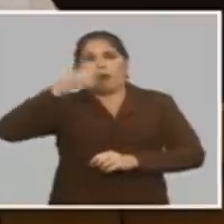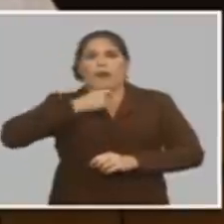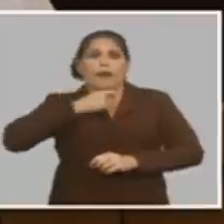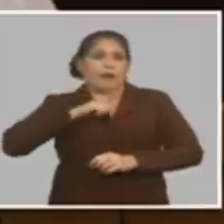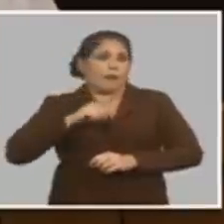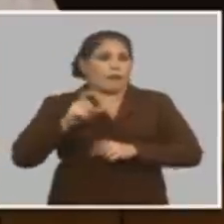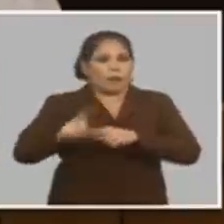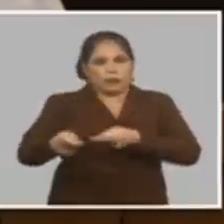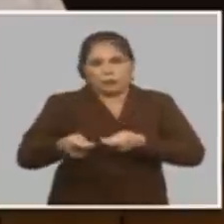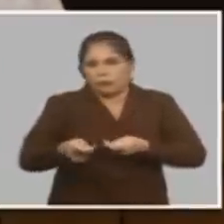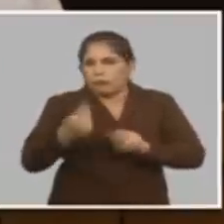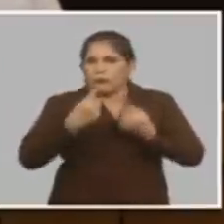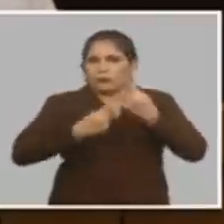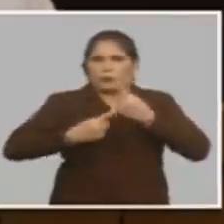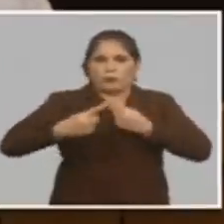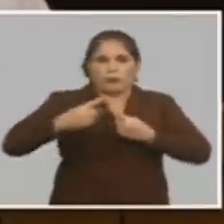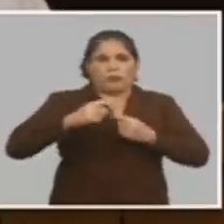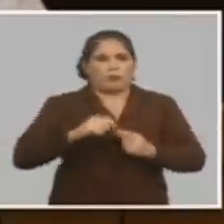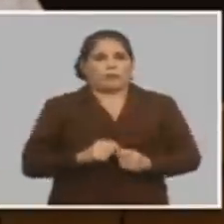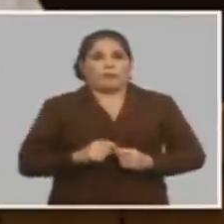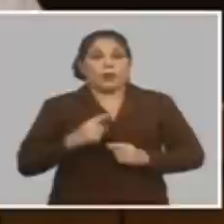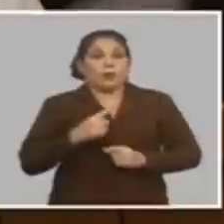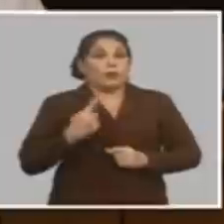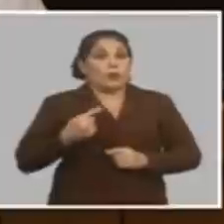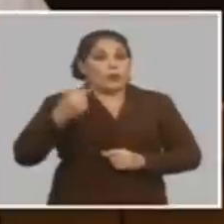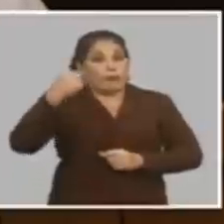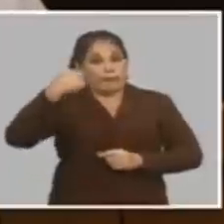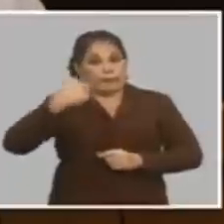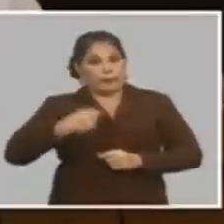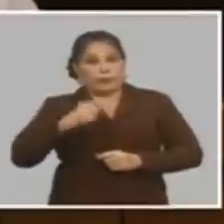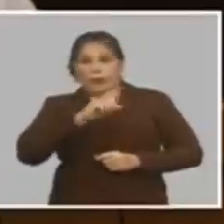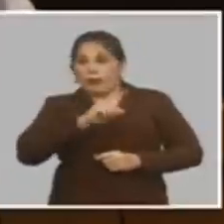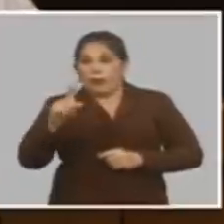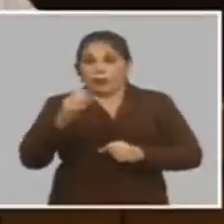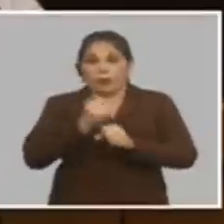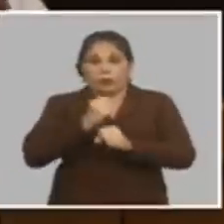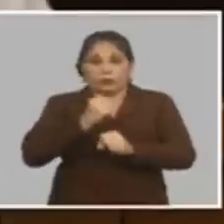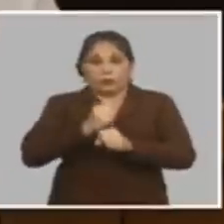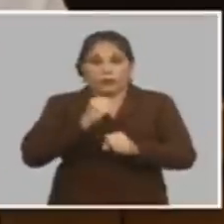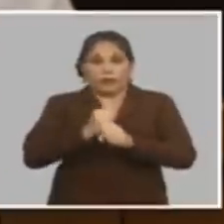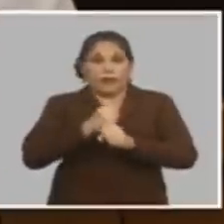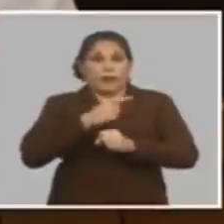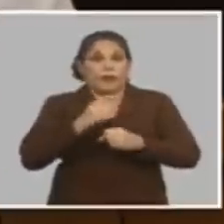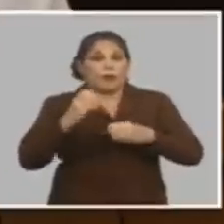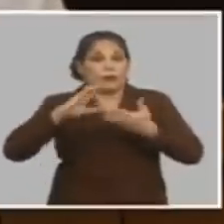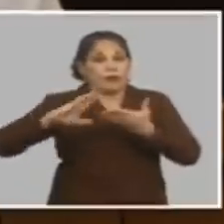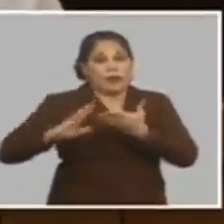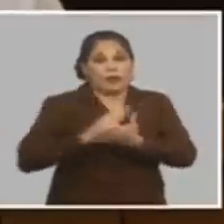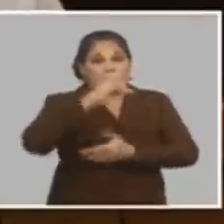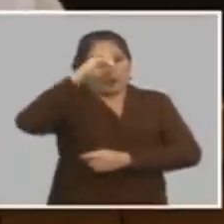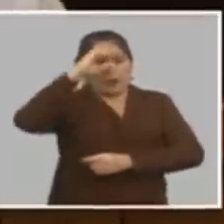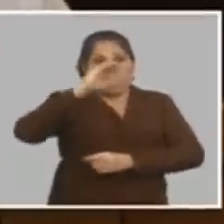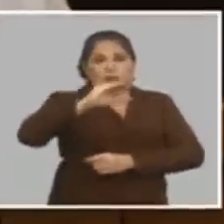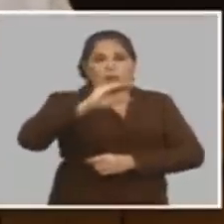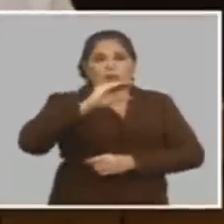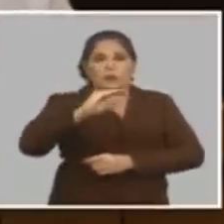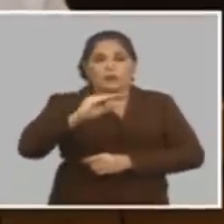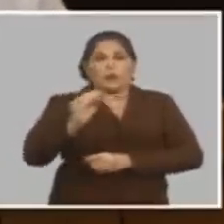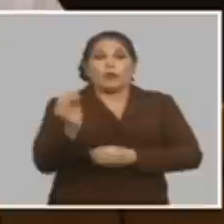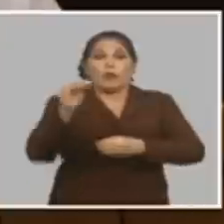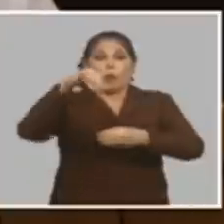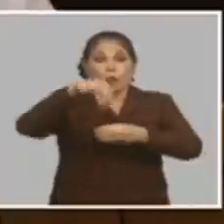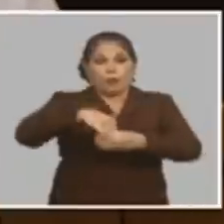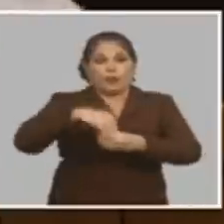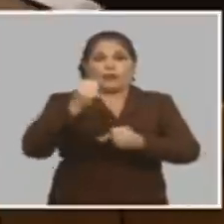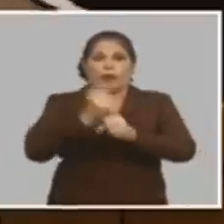lo que se está aspirando es que todas aquellas personas que no trabajan cuando se eliminen los subsidios se incorporen